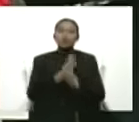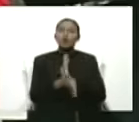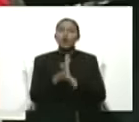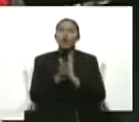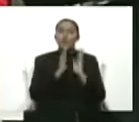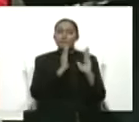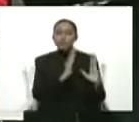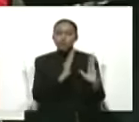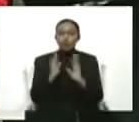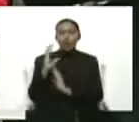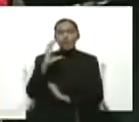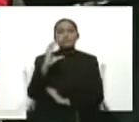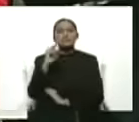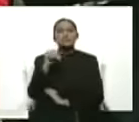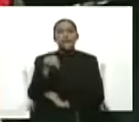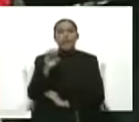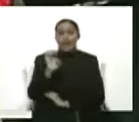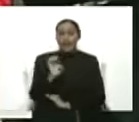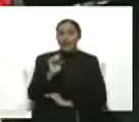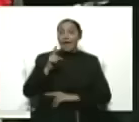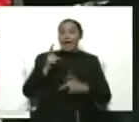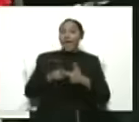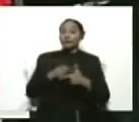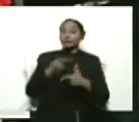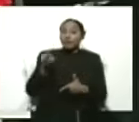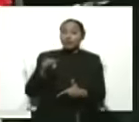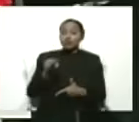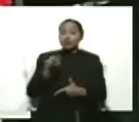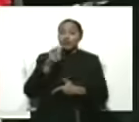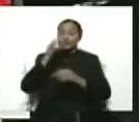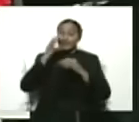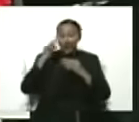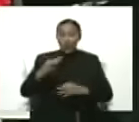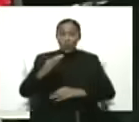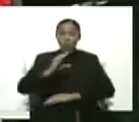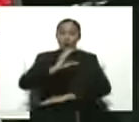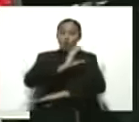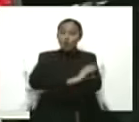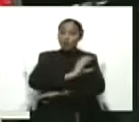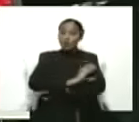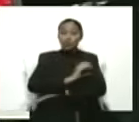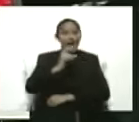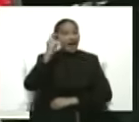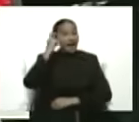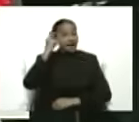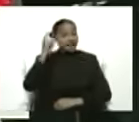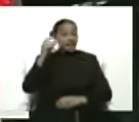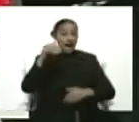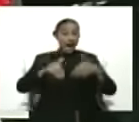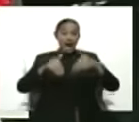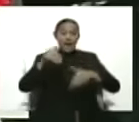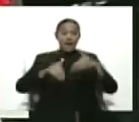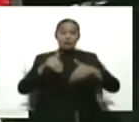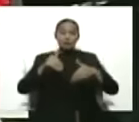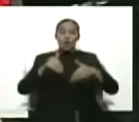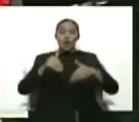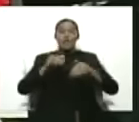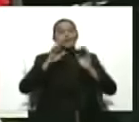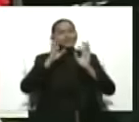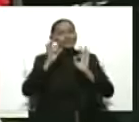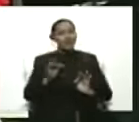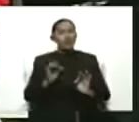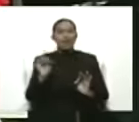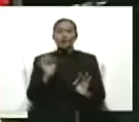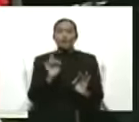esa, entonces terminarán el día siguiente en las elecciones, desconociendo las elecciones, porque si desconocen